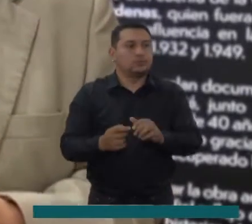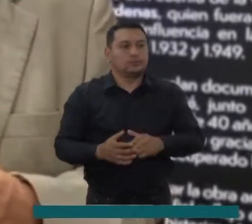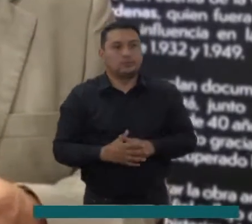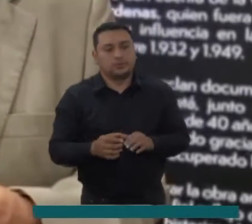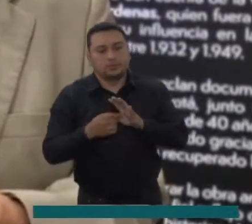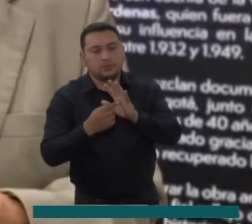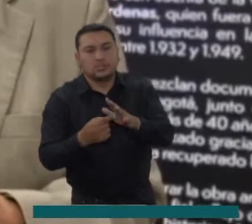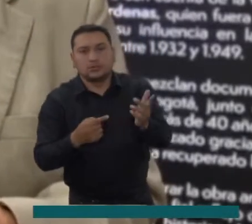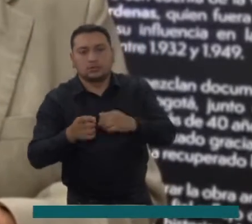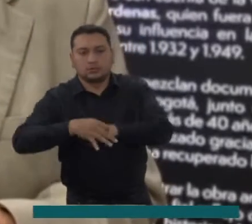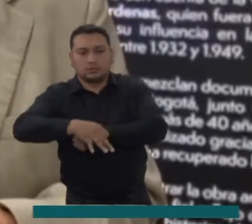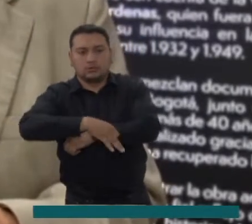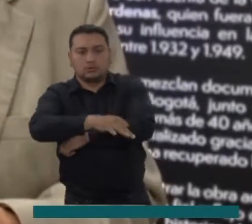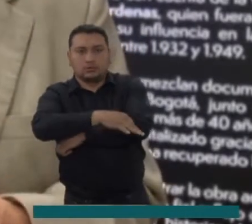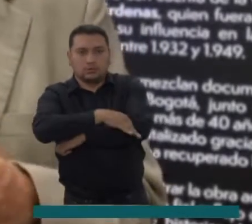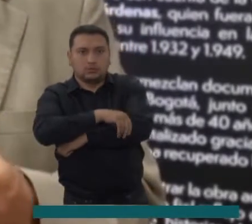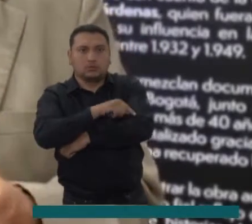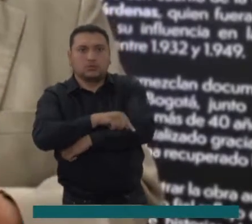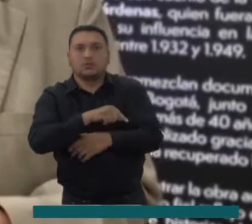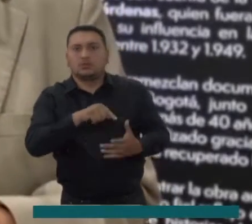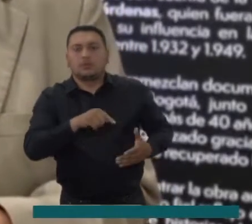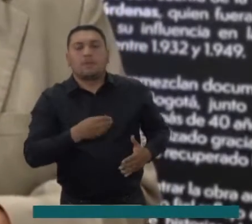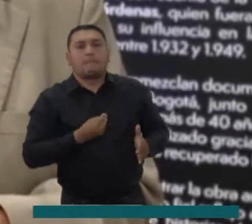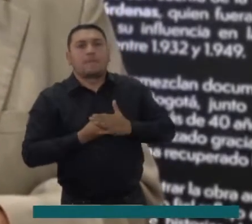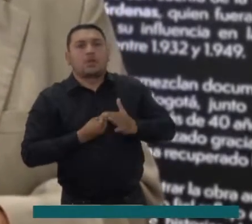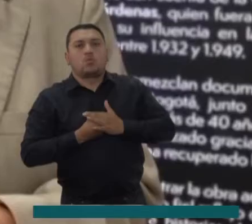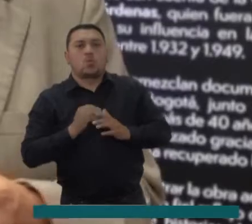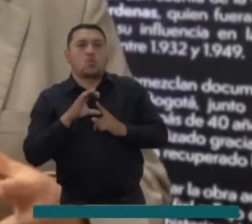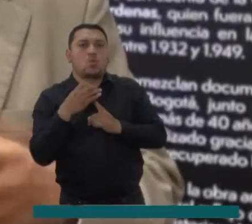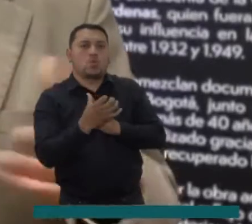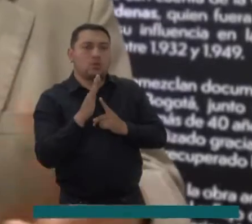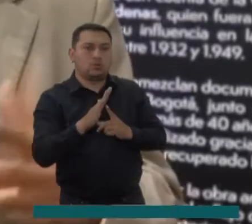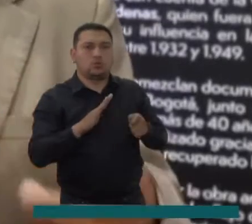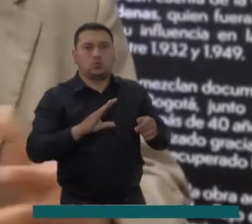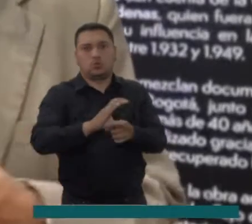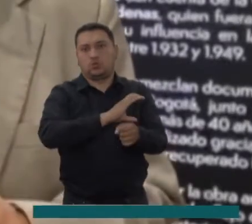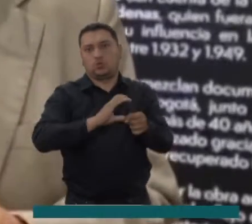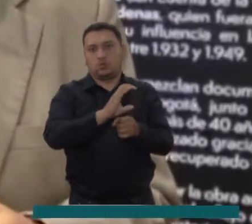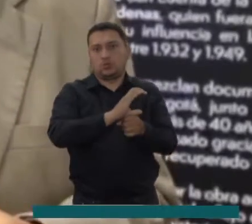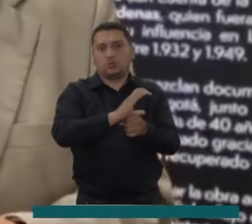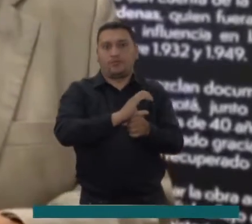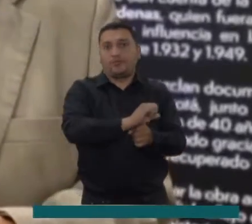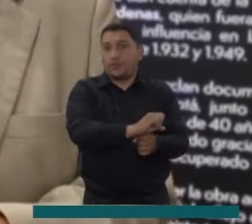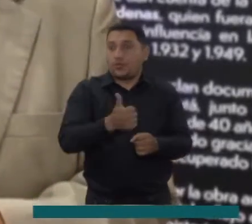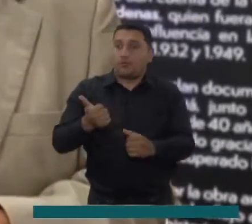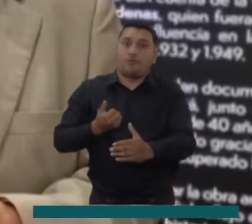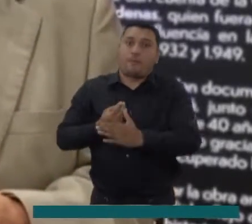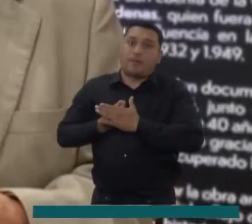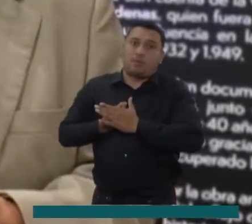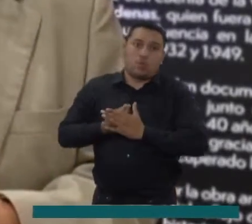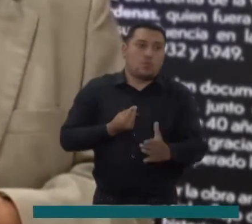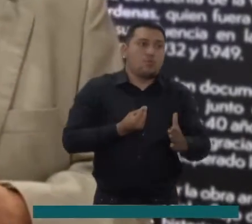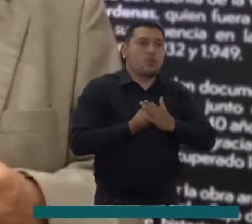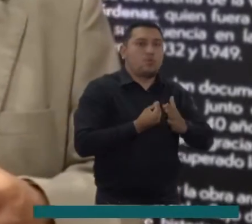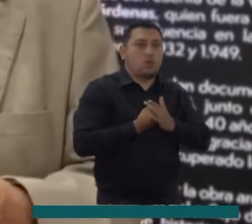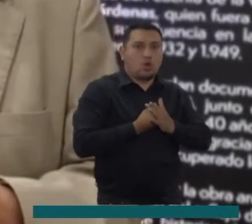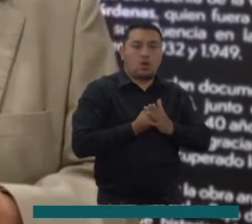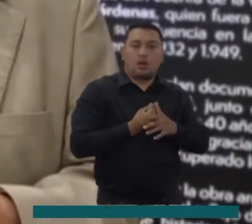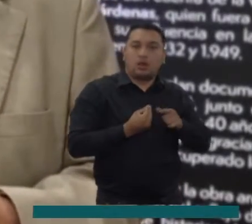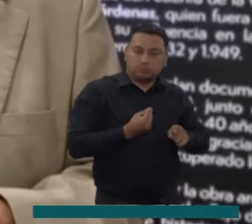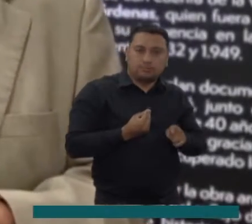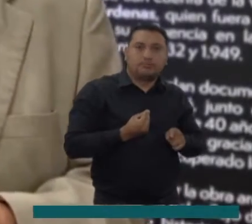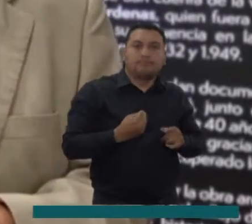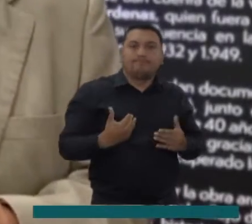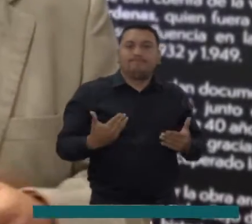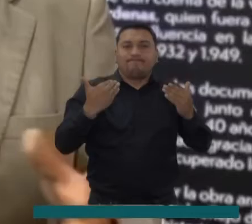son un bien del patrimonio cultural de la ciudad, que combinado con otros patrimonios, pues obviamente nos dan cuenta de